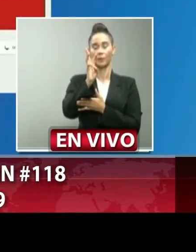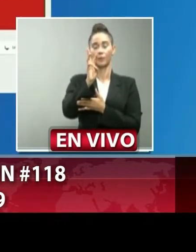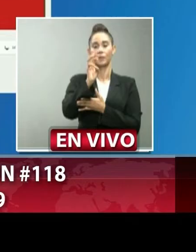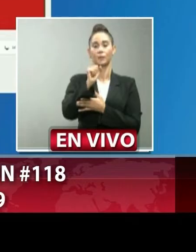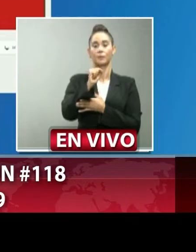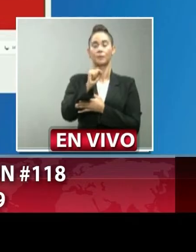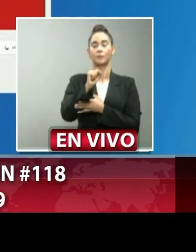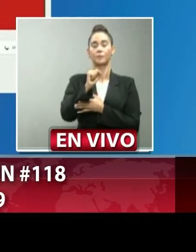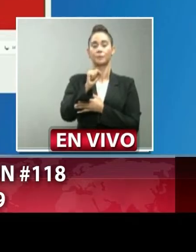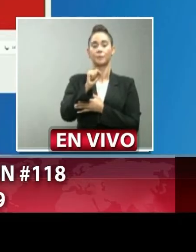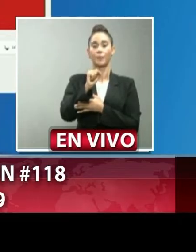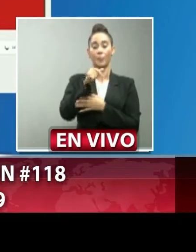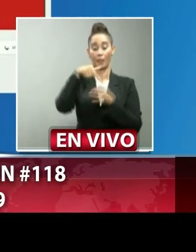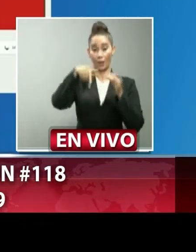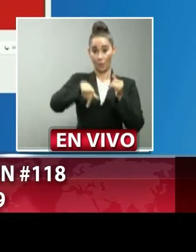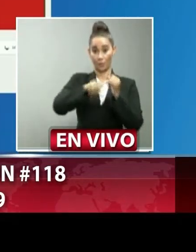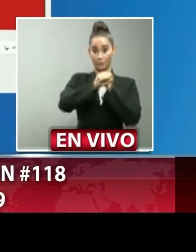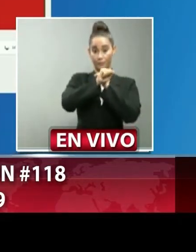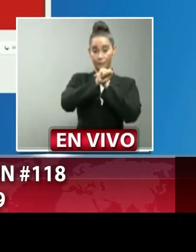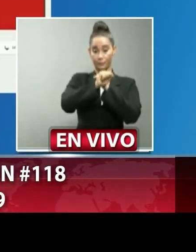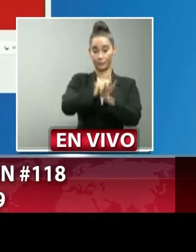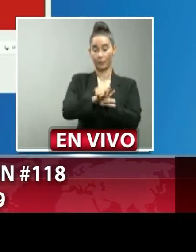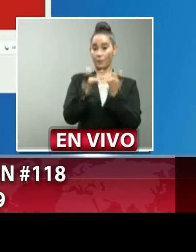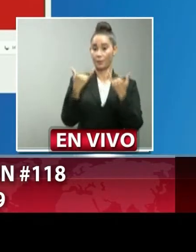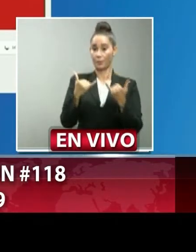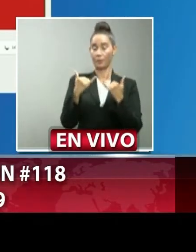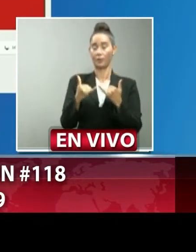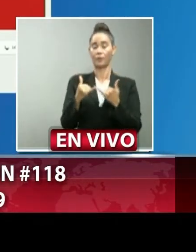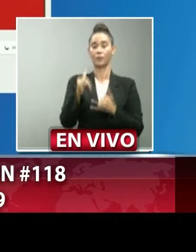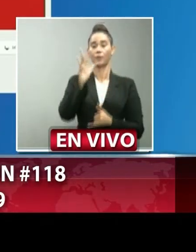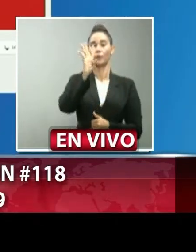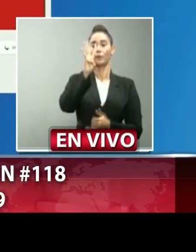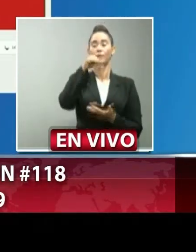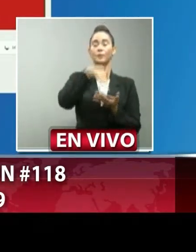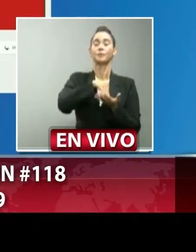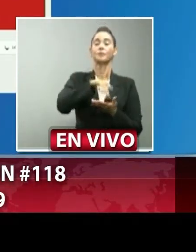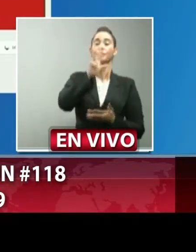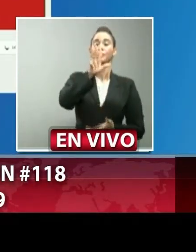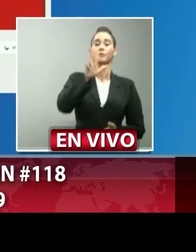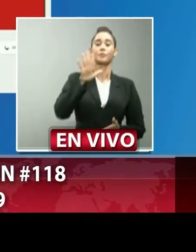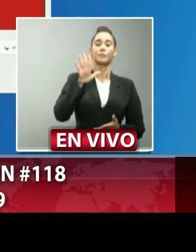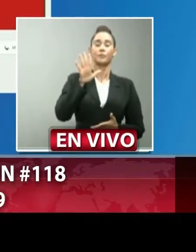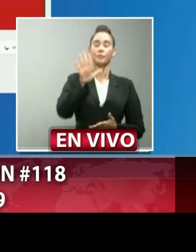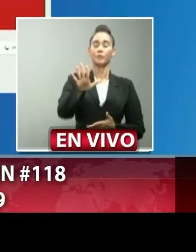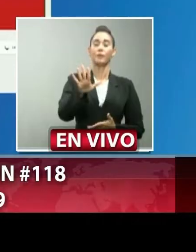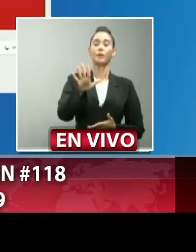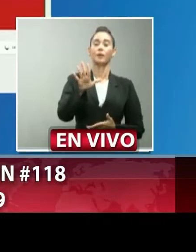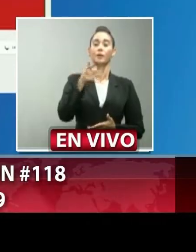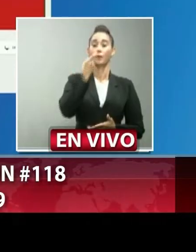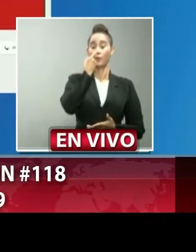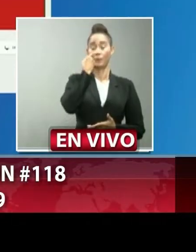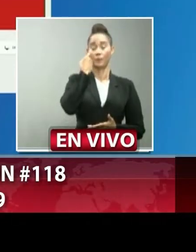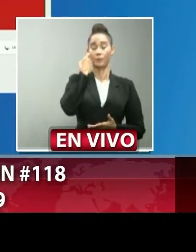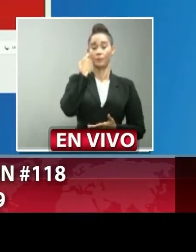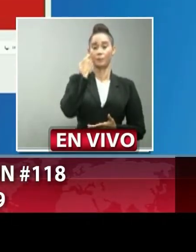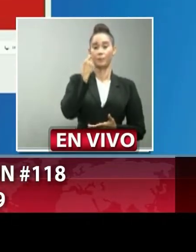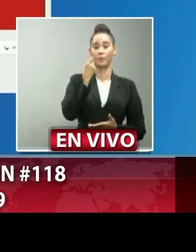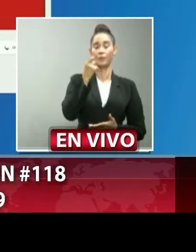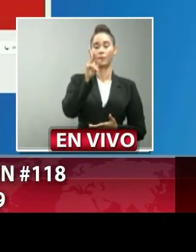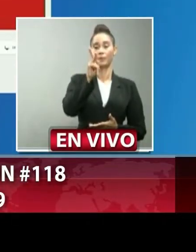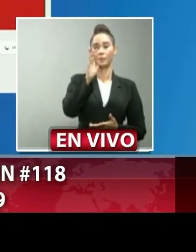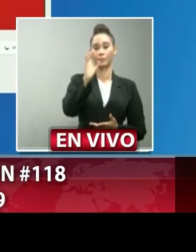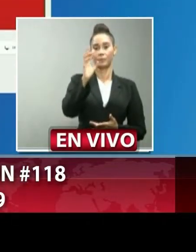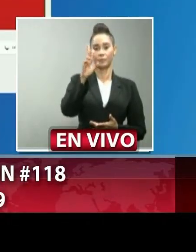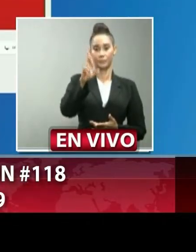en este boletín se procesaron 4.035 pruebas de